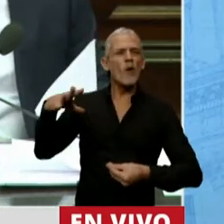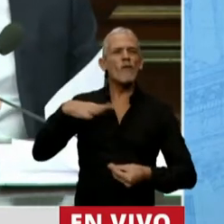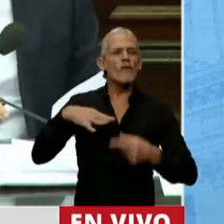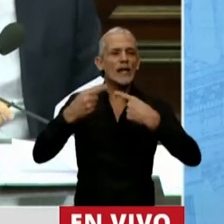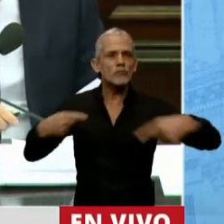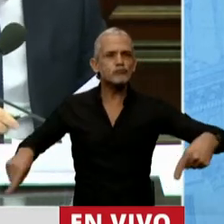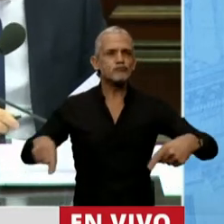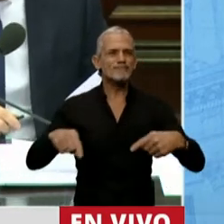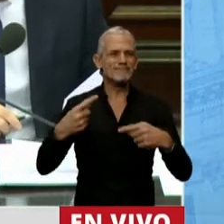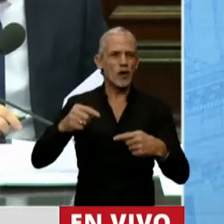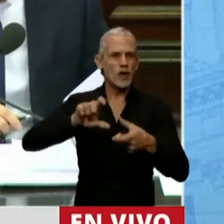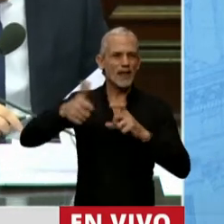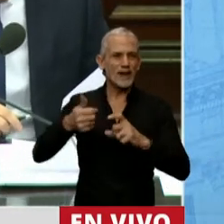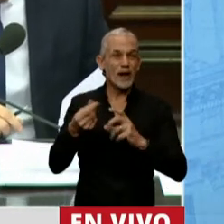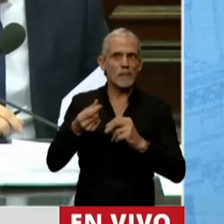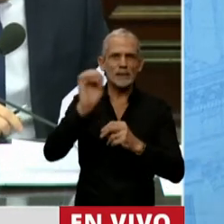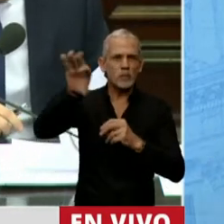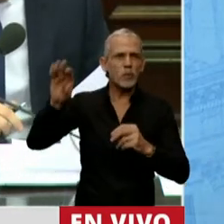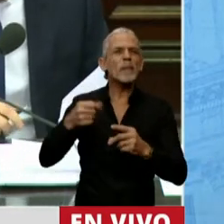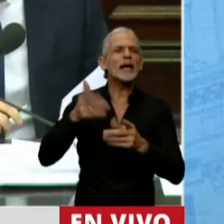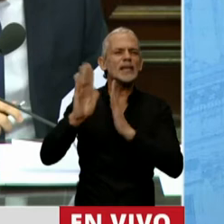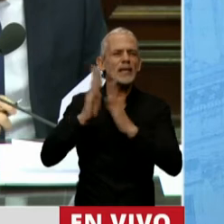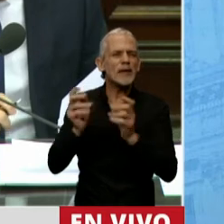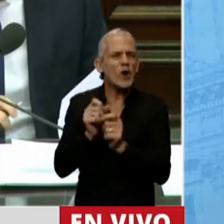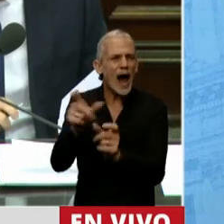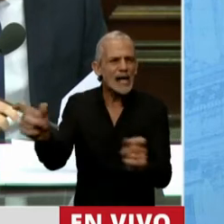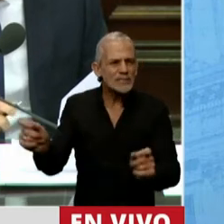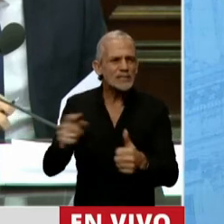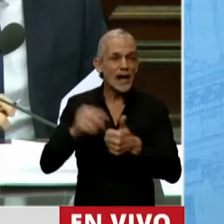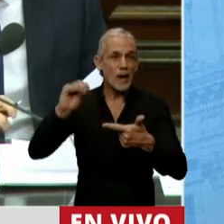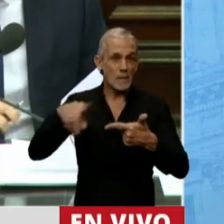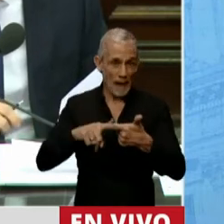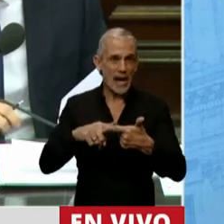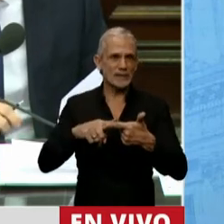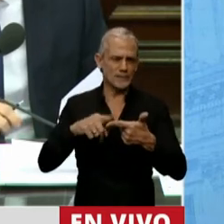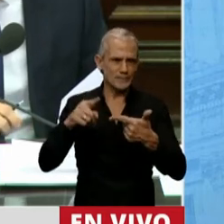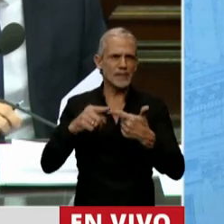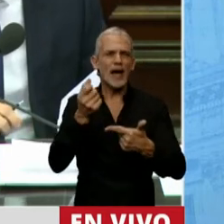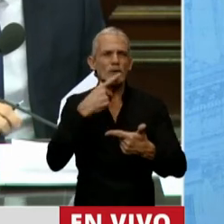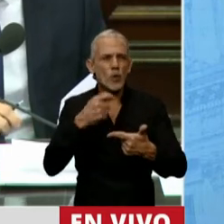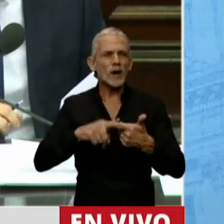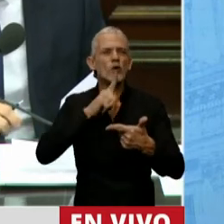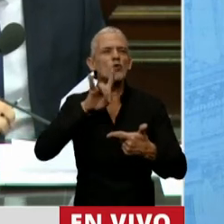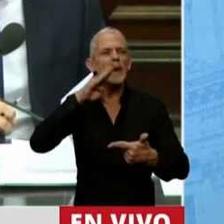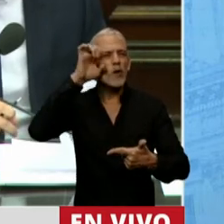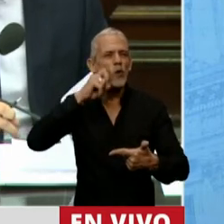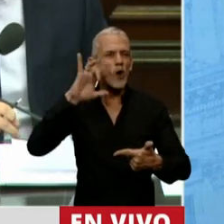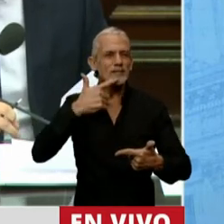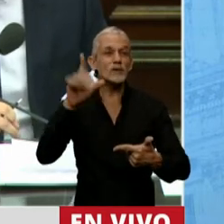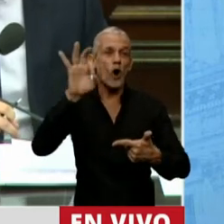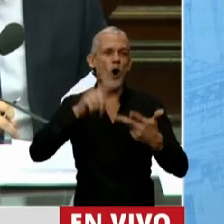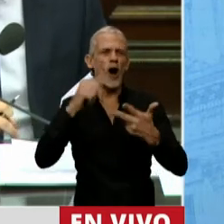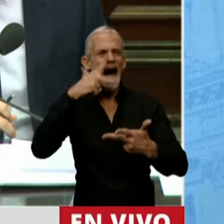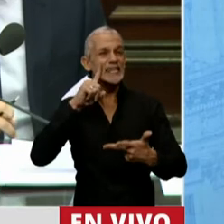de recursos y transferencias para los tratamientos de cáncer, testeos y medicamentos para la tuberculosis y el HIV,